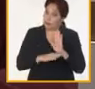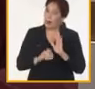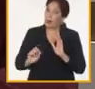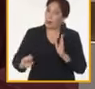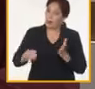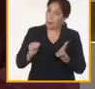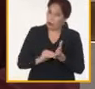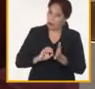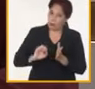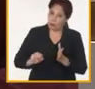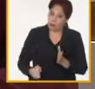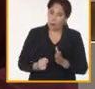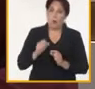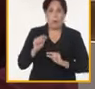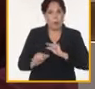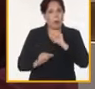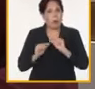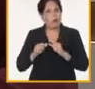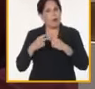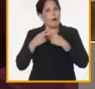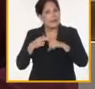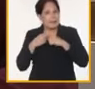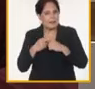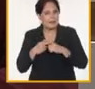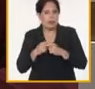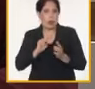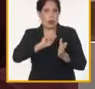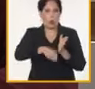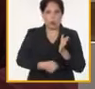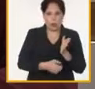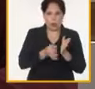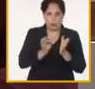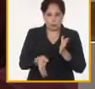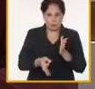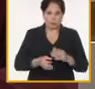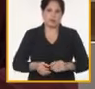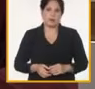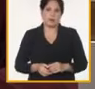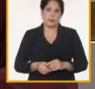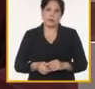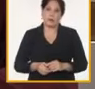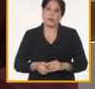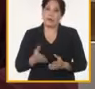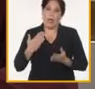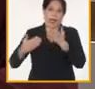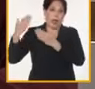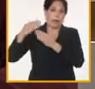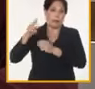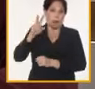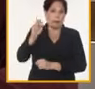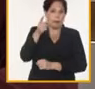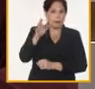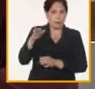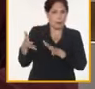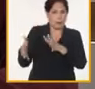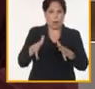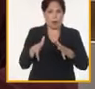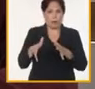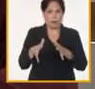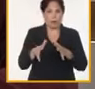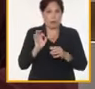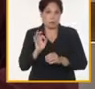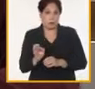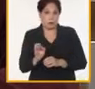implementar hemos ido rectificando el proceso de contratación que en el 2018 se adoptaron